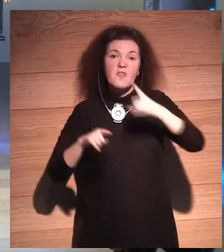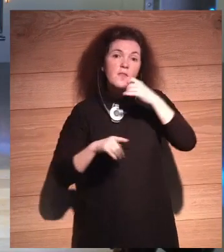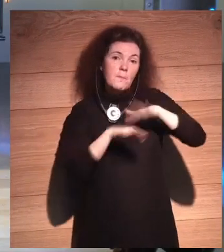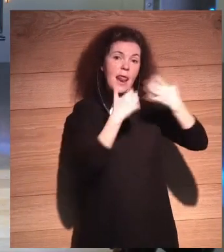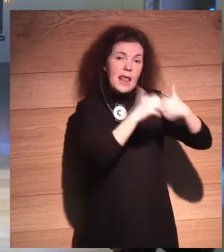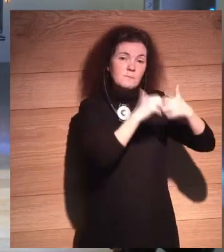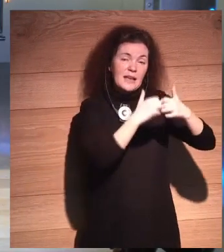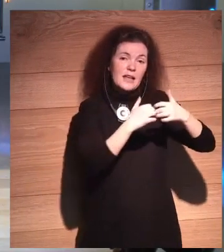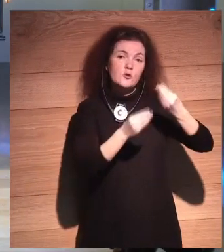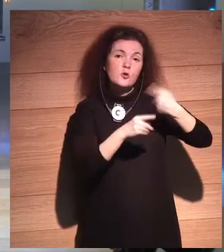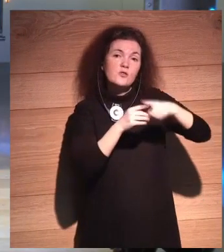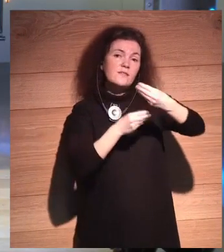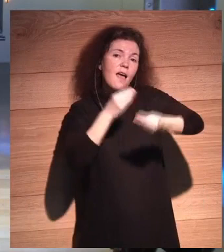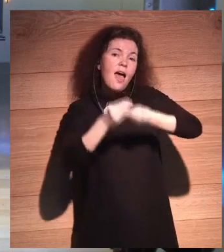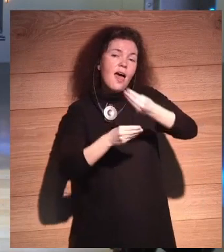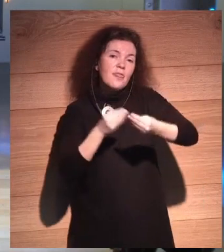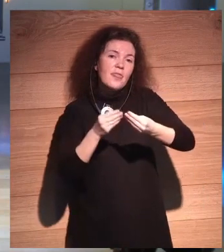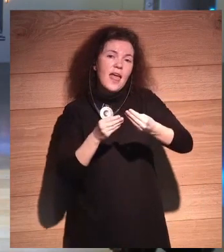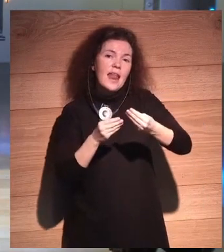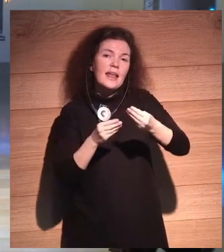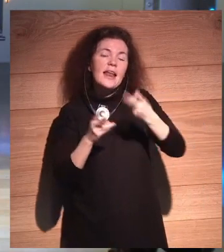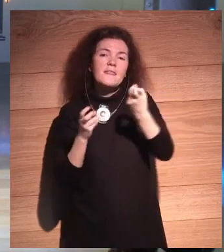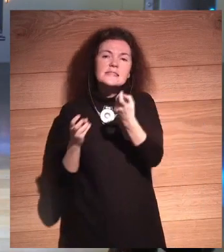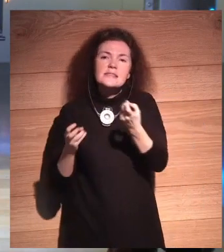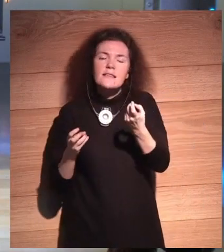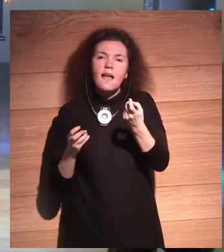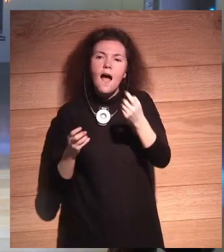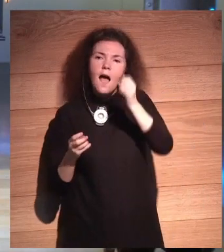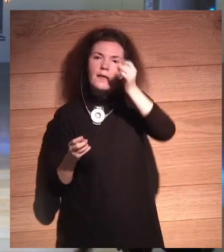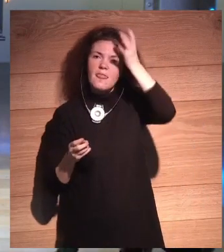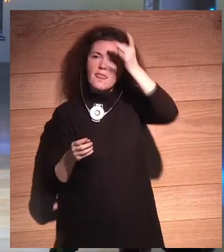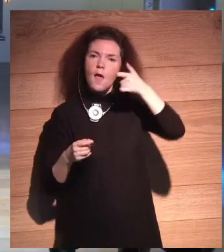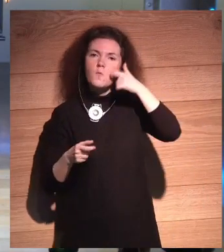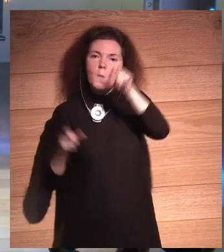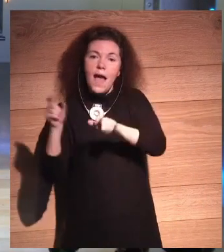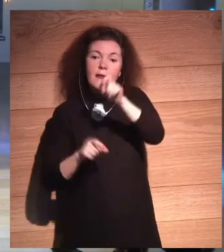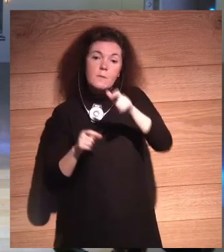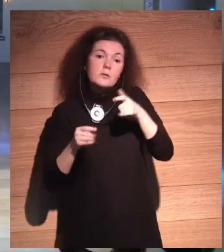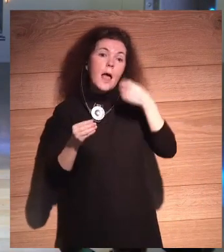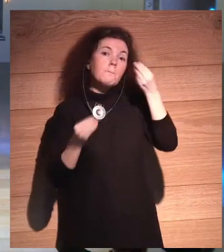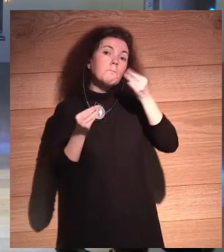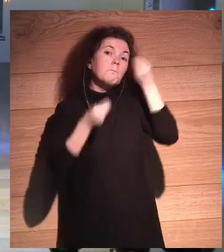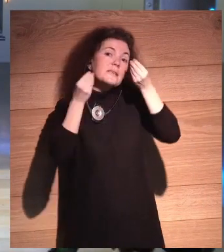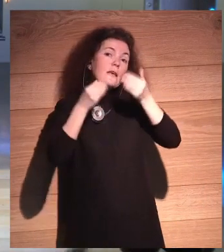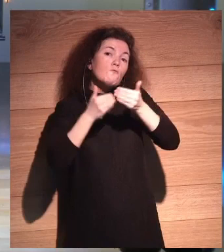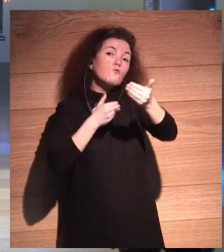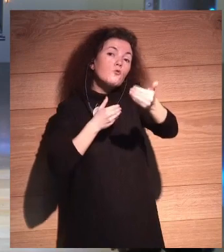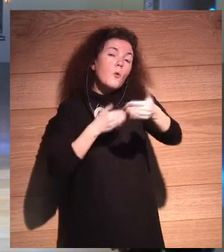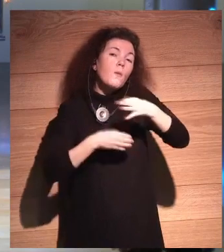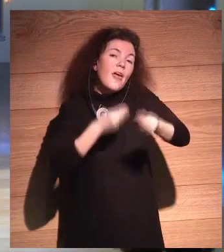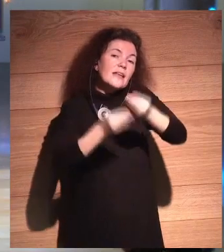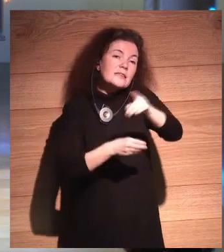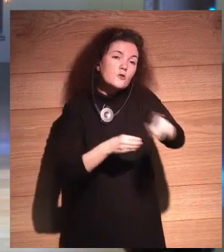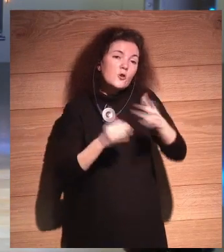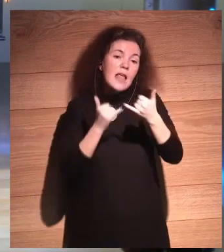para las máquinas hacer cosas que necesitan la ingenuidad humana. Y eso es lo que vamos a esperar para el futuro. Si esa